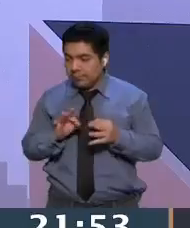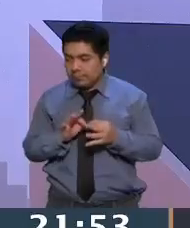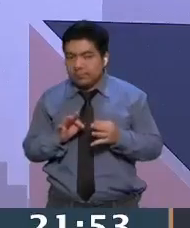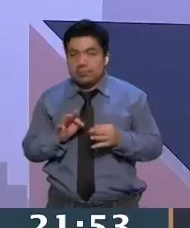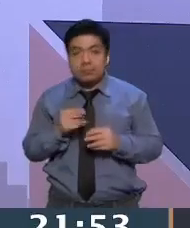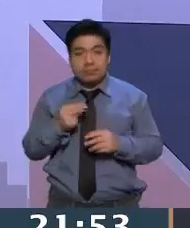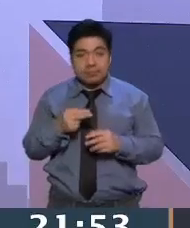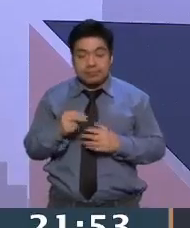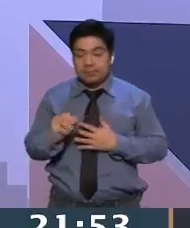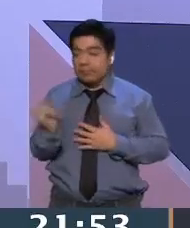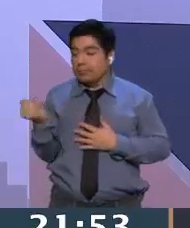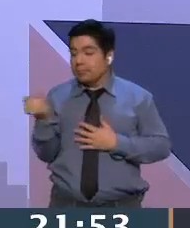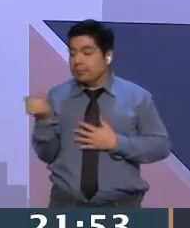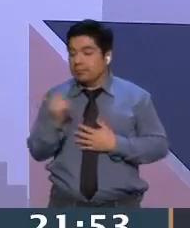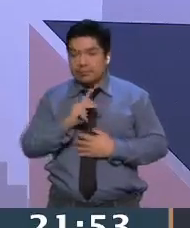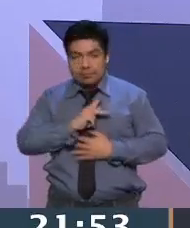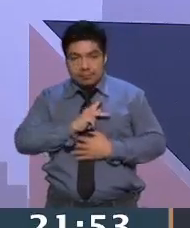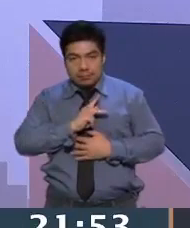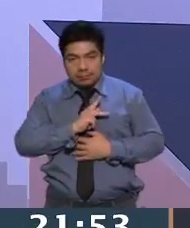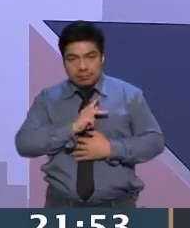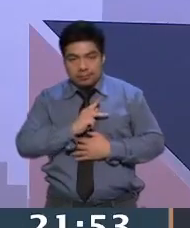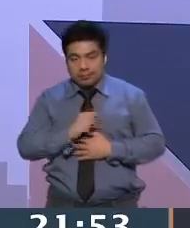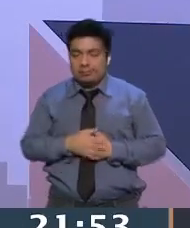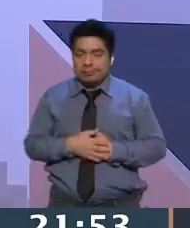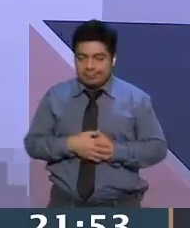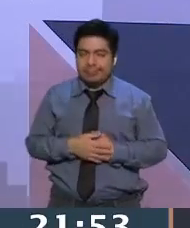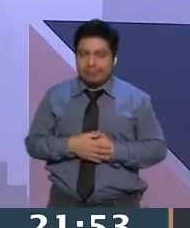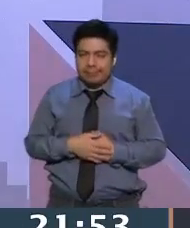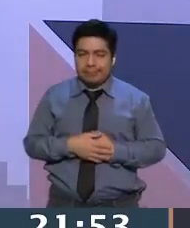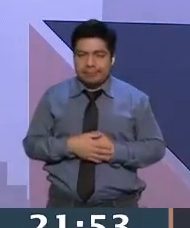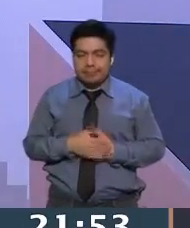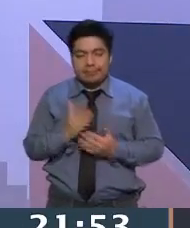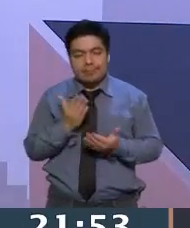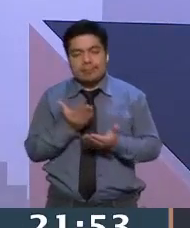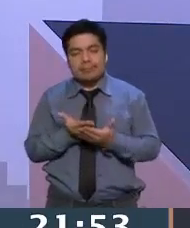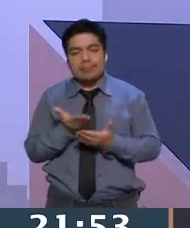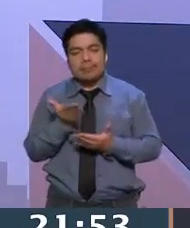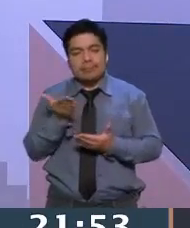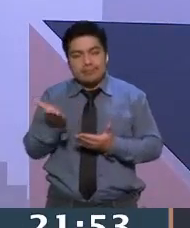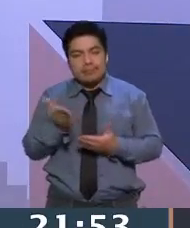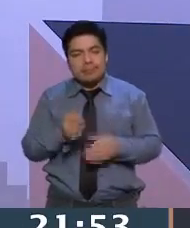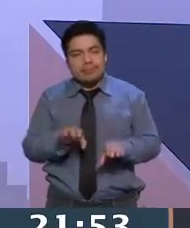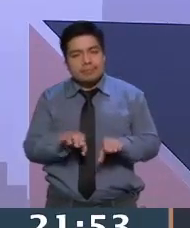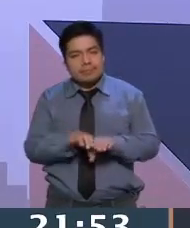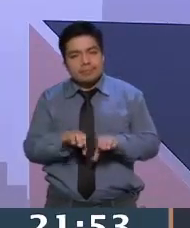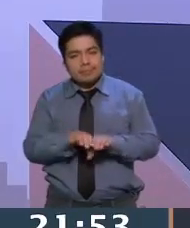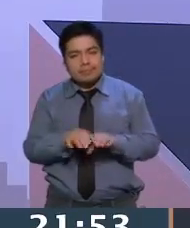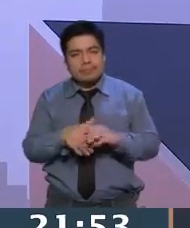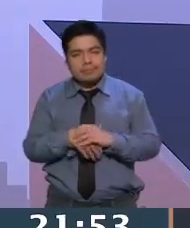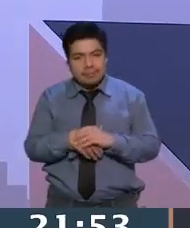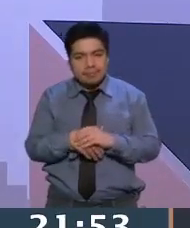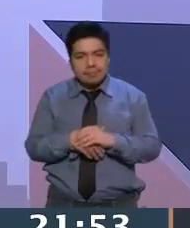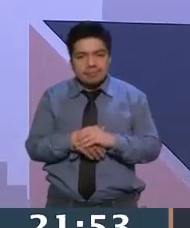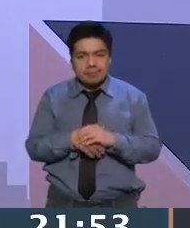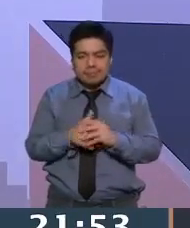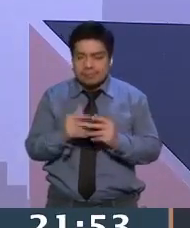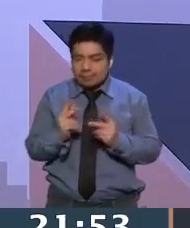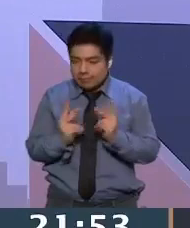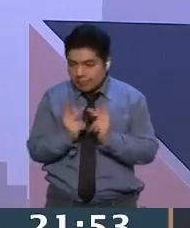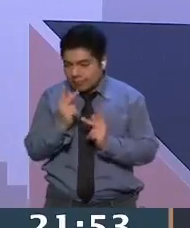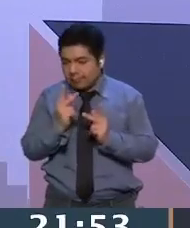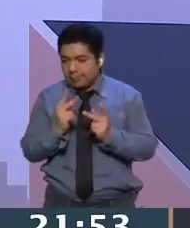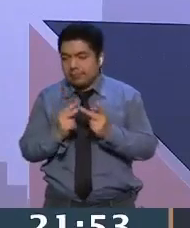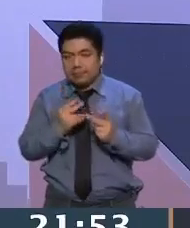Un Jardín Propio. Así es el nombre del proyecto. Y bueno, la propuesta nos evoca a plantas, a